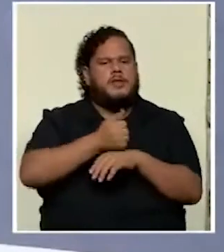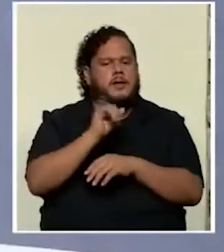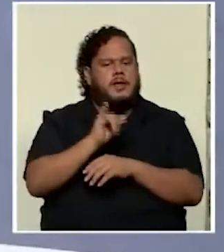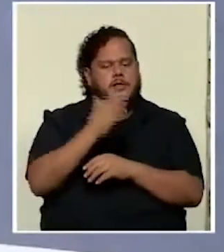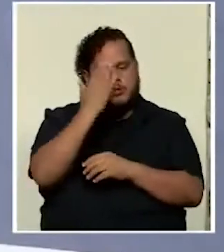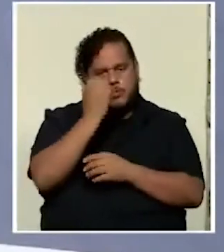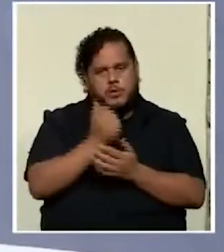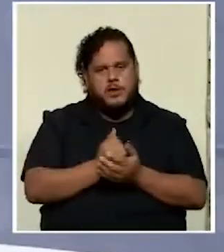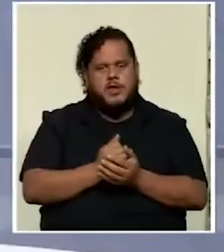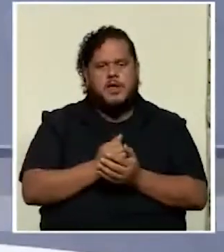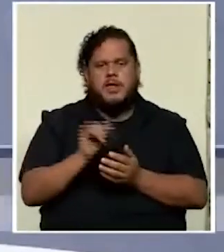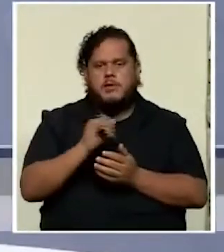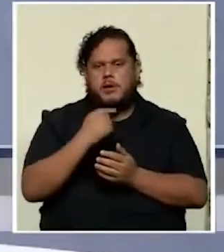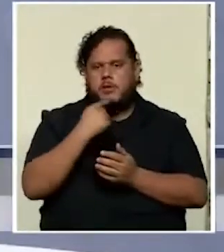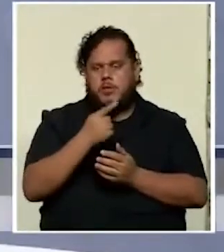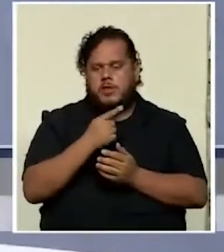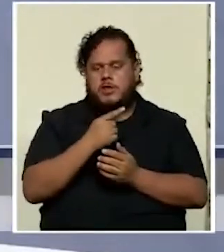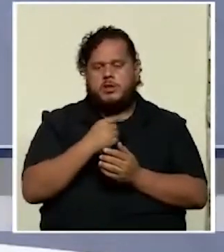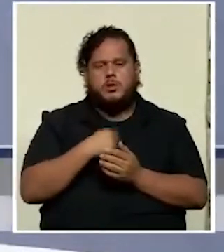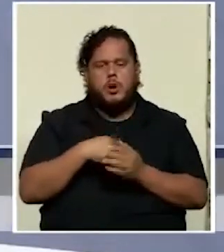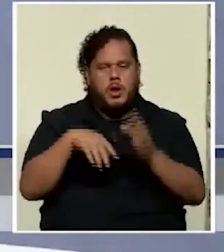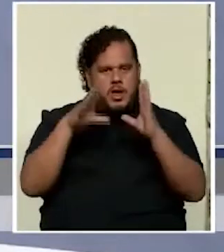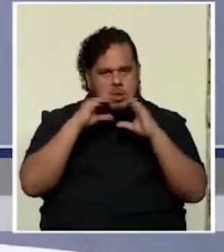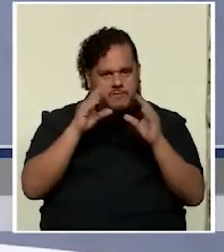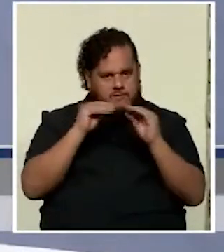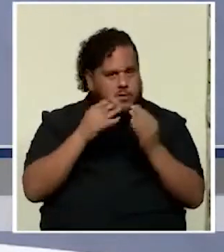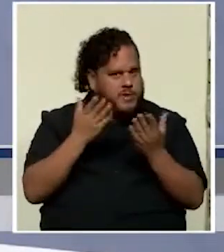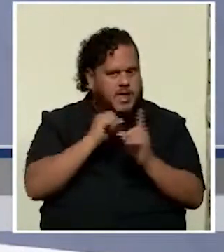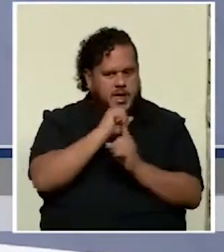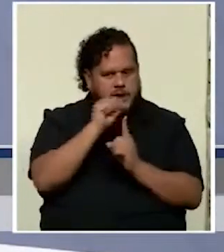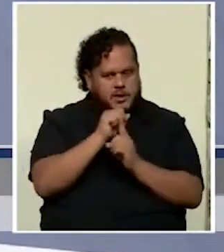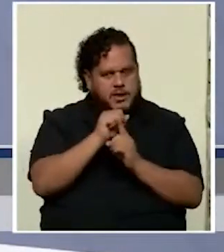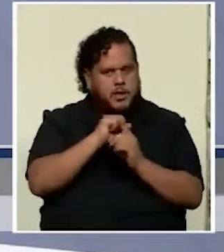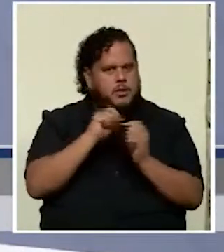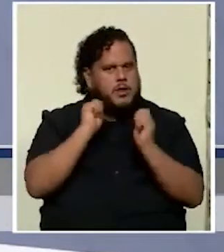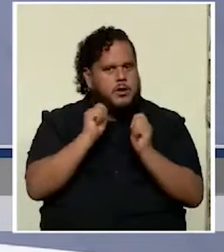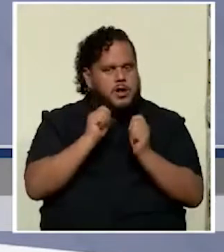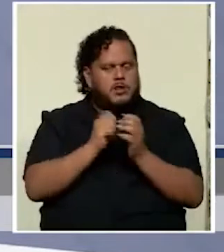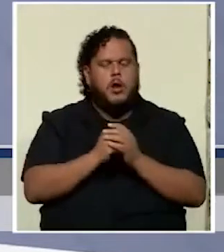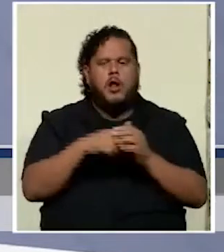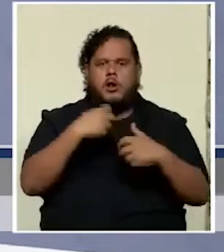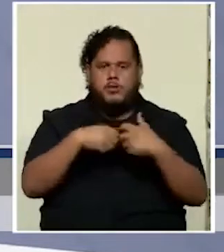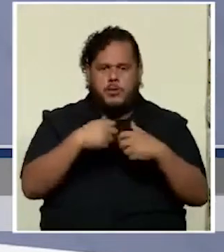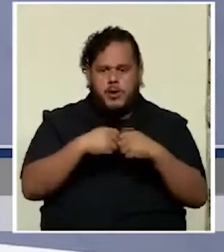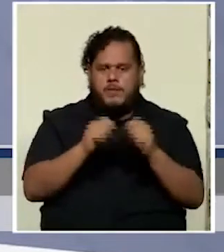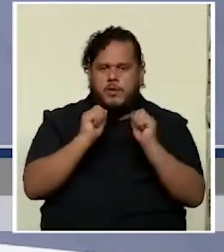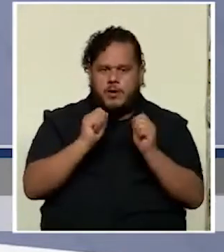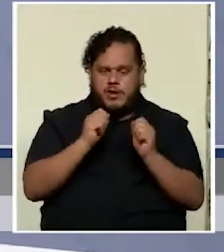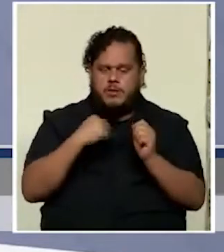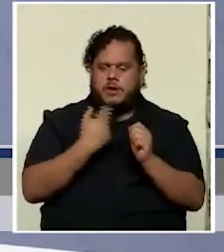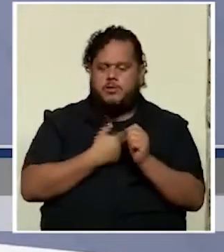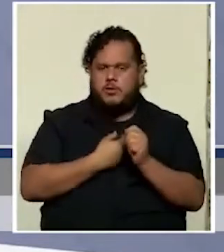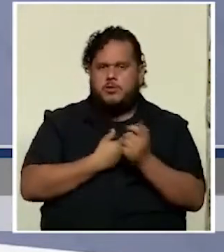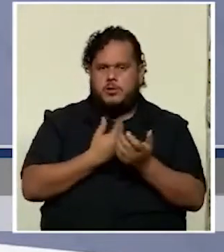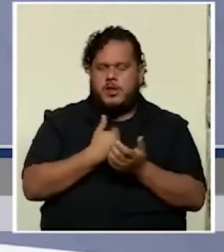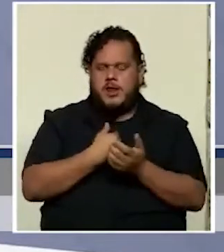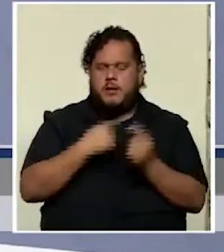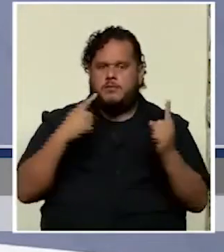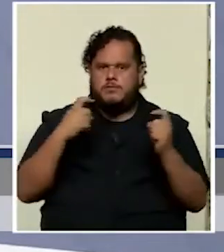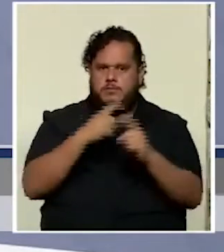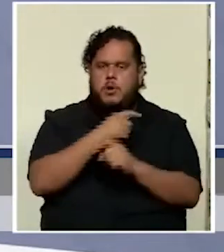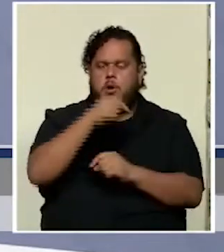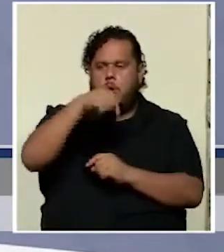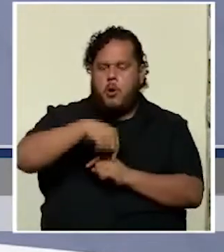como ha dicho el informe del estado de la educación la crisis educativa que estamos viviendo es de tal complejidad que hoy